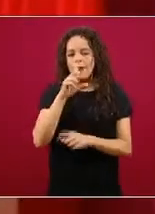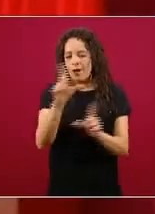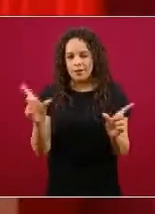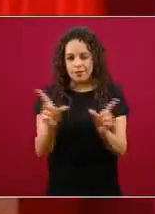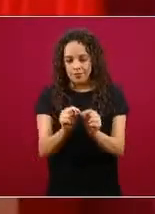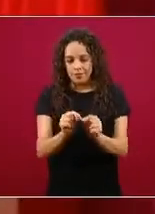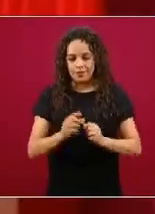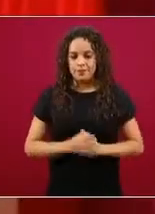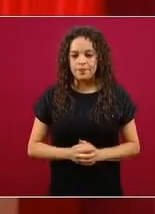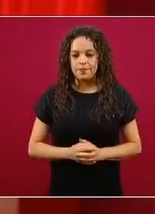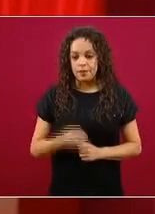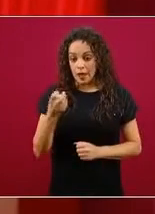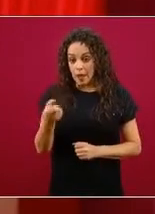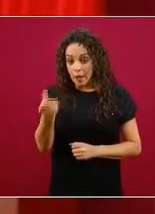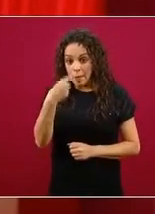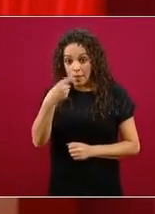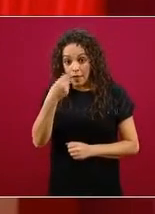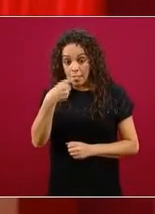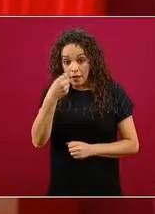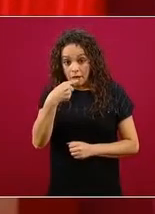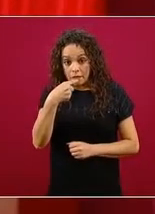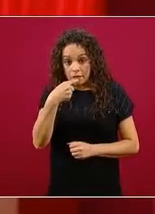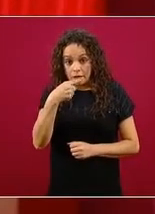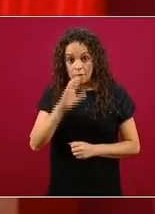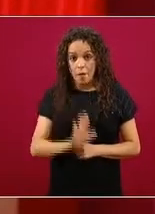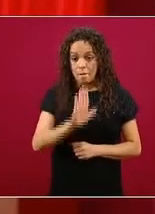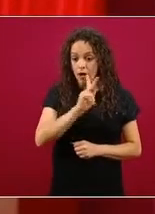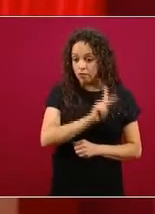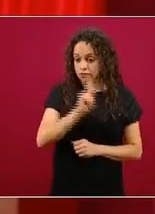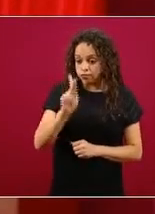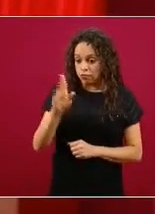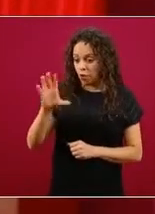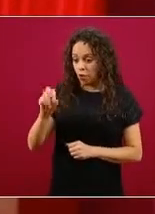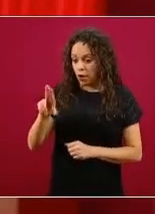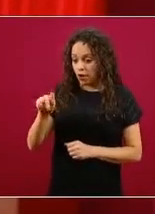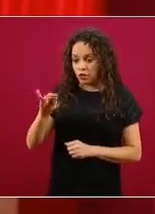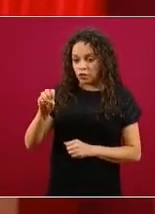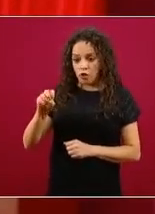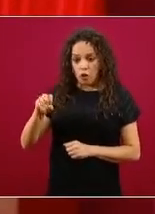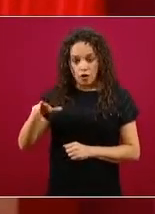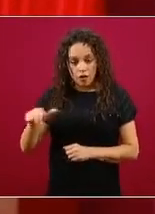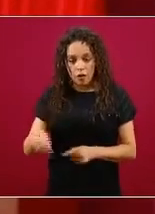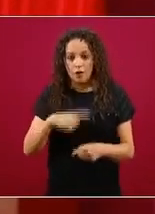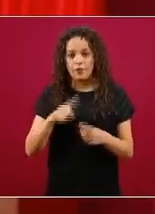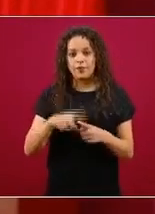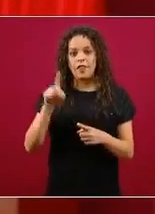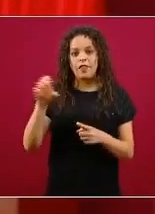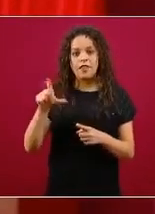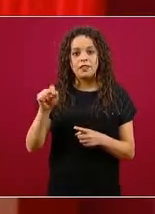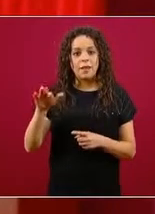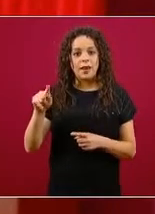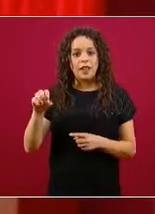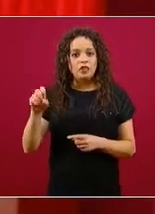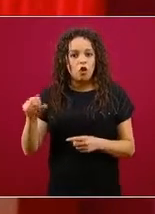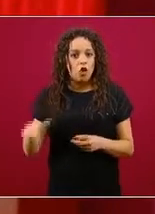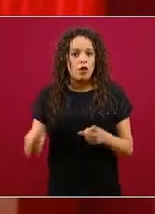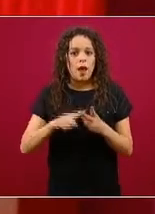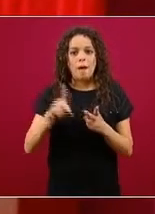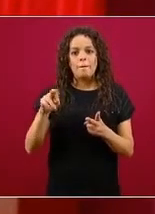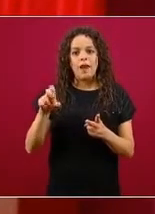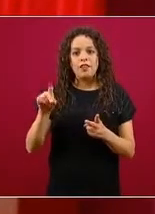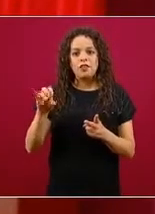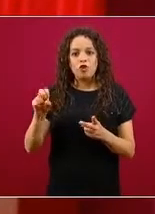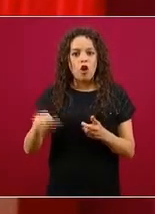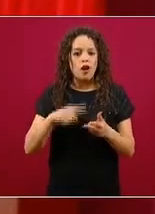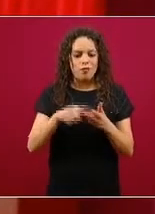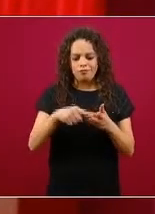medicamentos análogos de la cortisona, prednisona, dexametasona, prednisolona, hay muchos medicamentos,